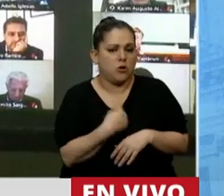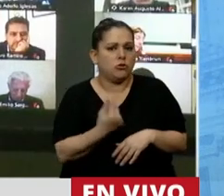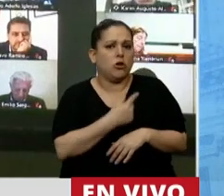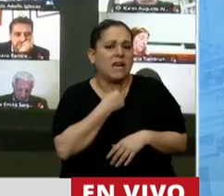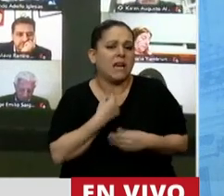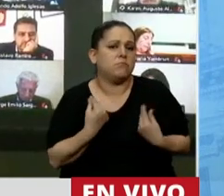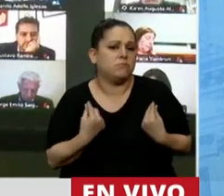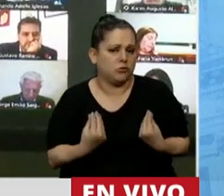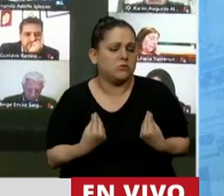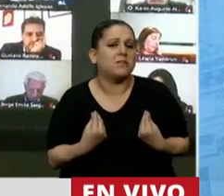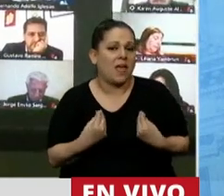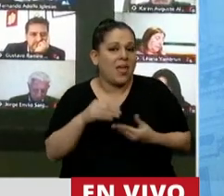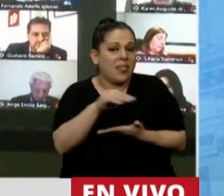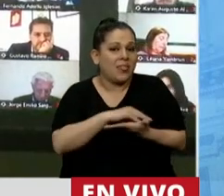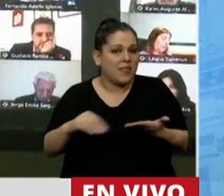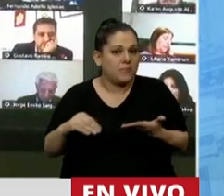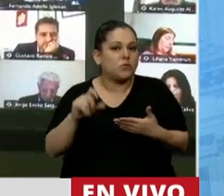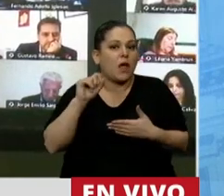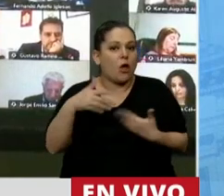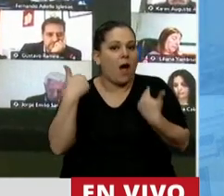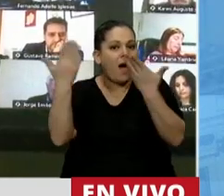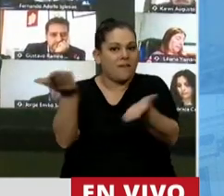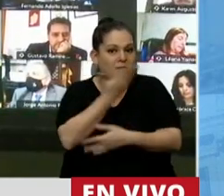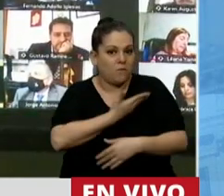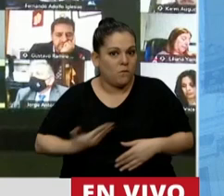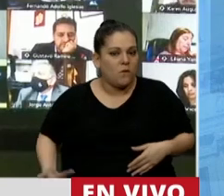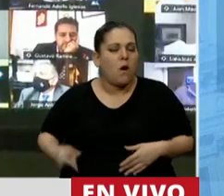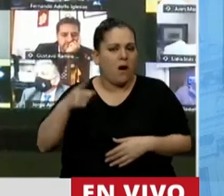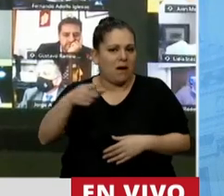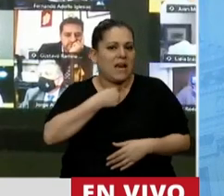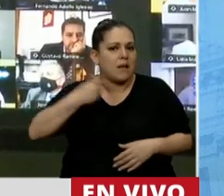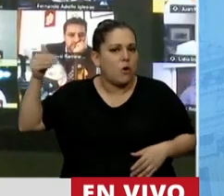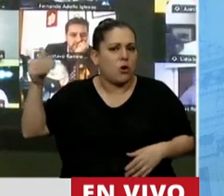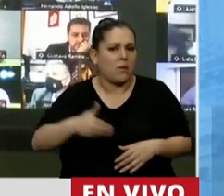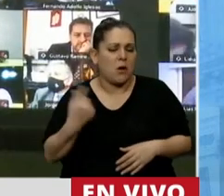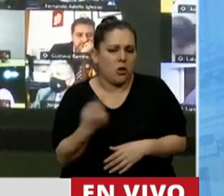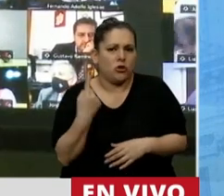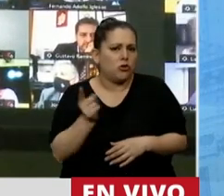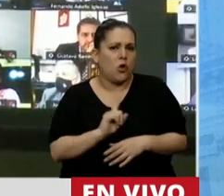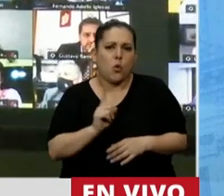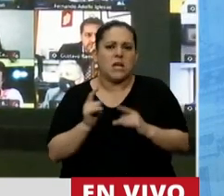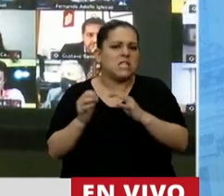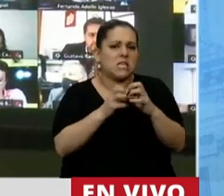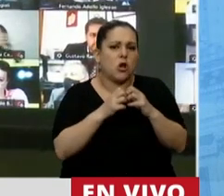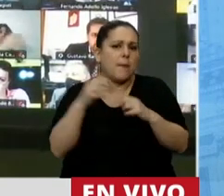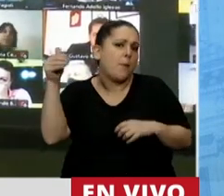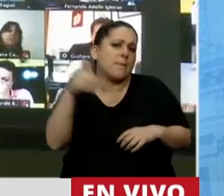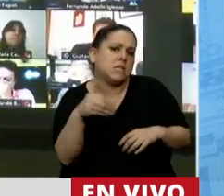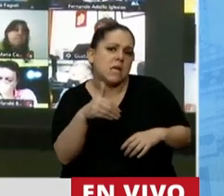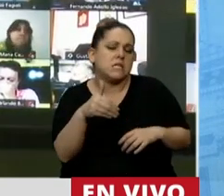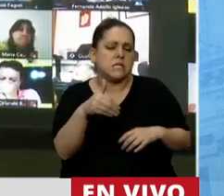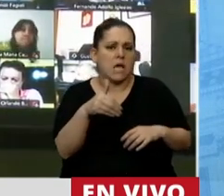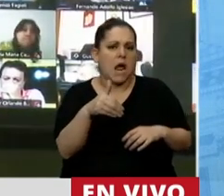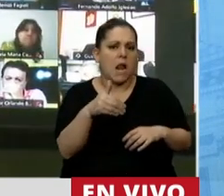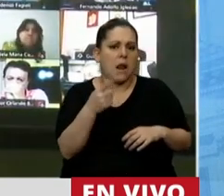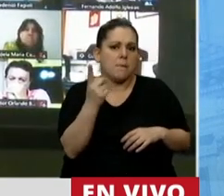es que estén los diputados del oficialismo. No estamos sesionando presencialmente si